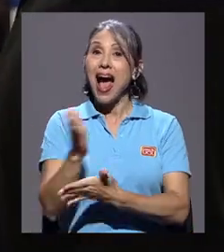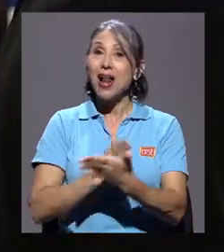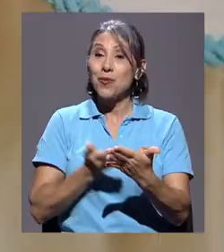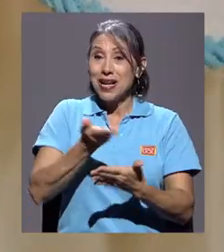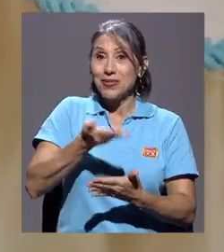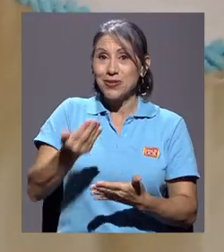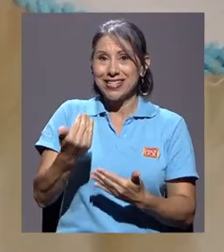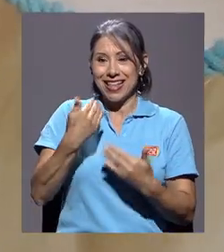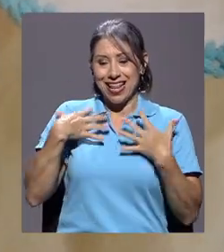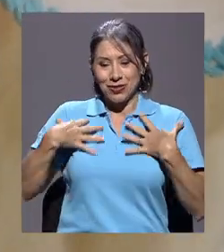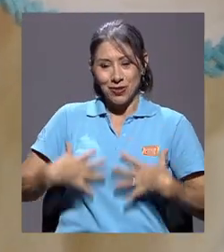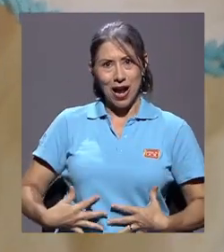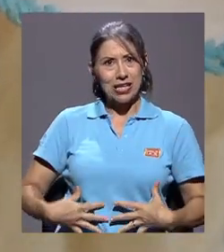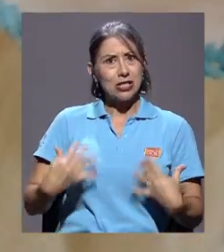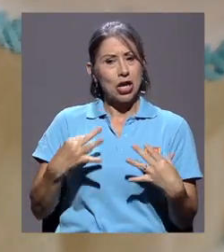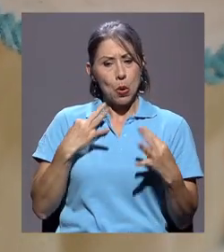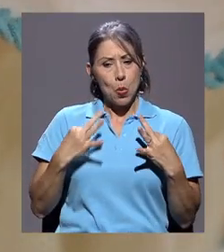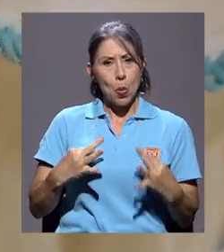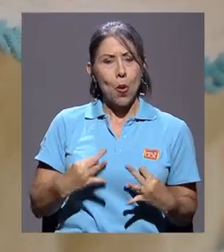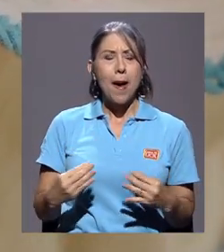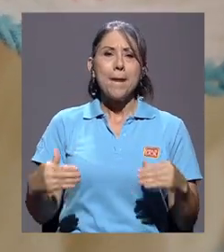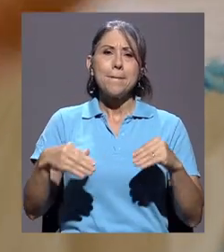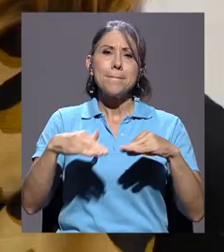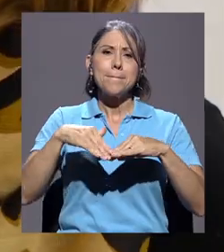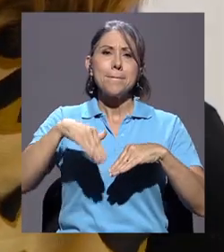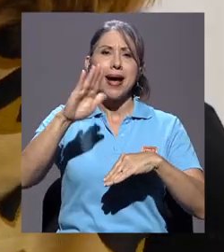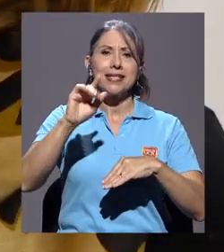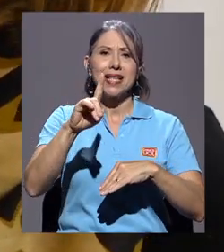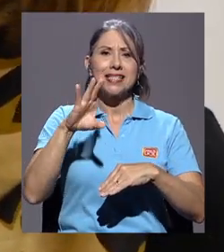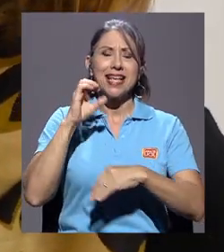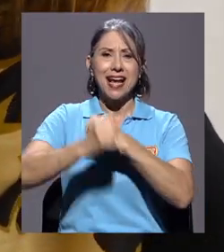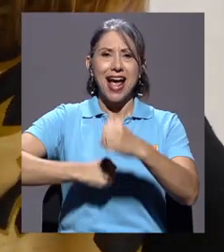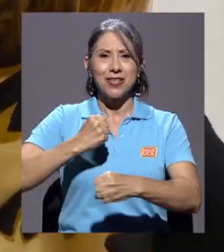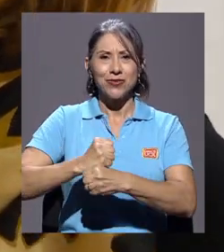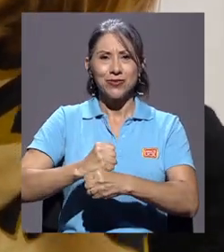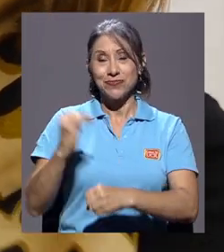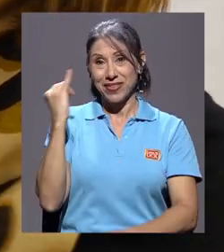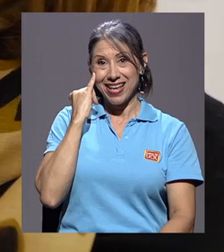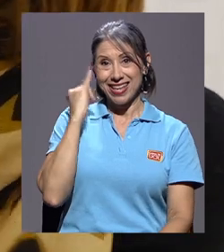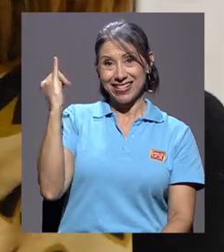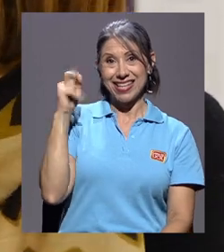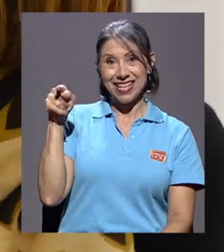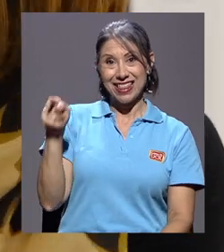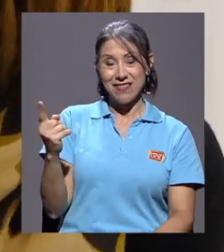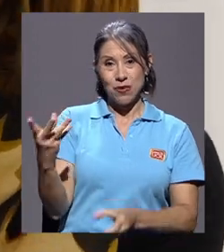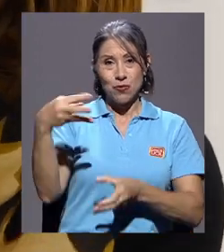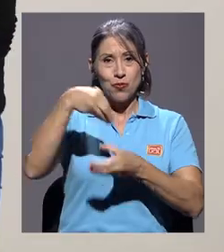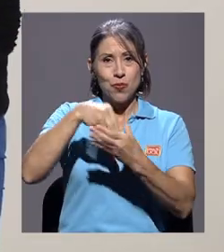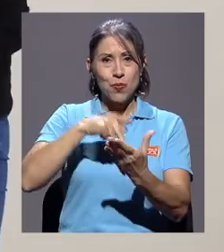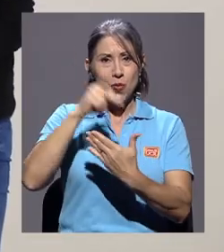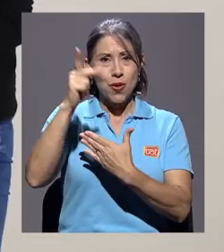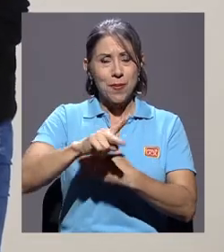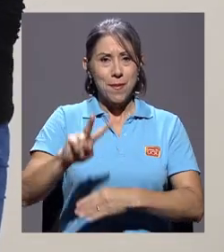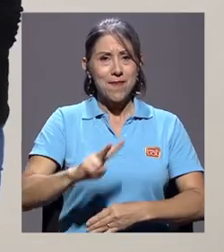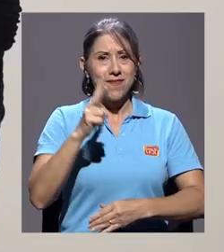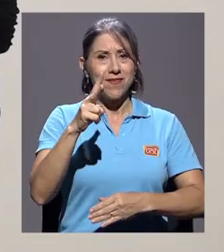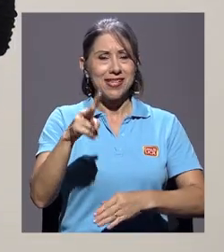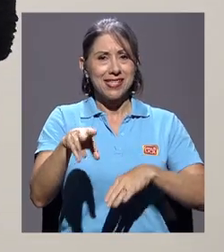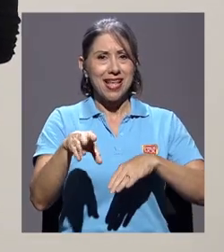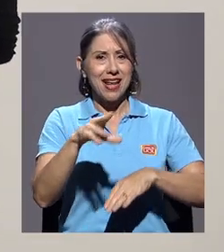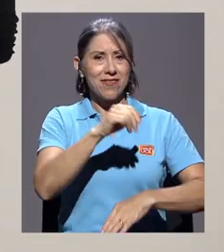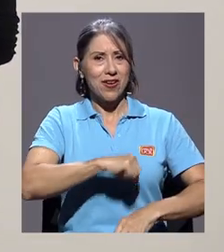accesorios de los trajes tienen más de 100 años de existencia. Esta iniciativa forma parte de un programa de la